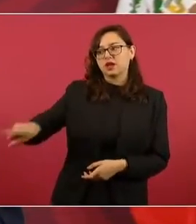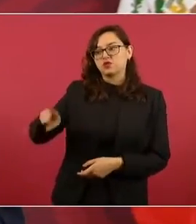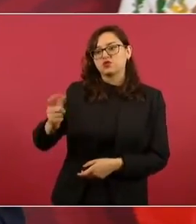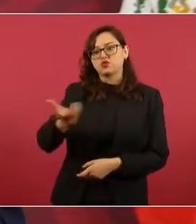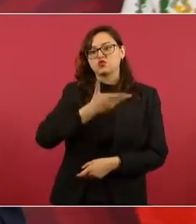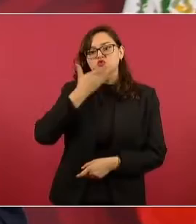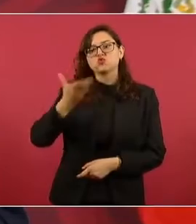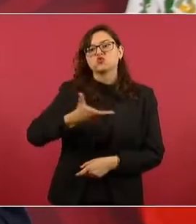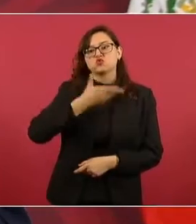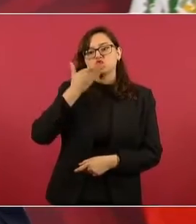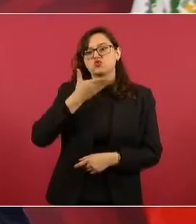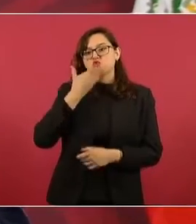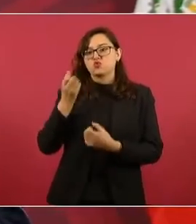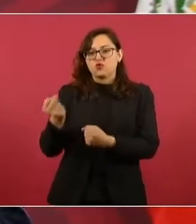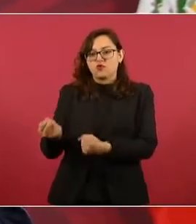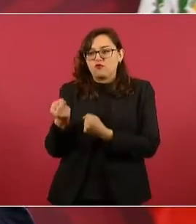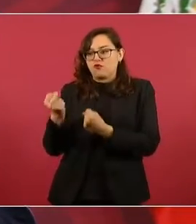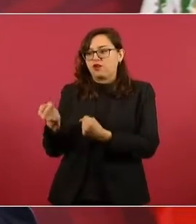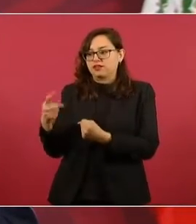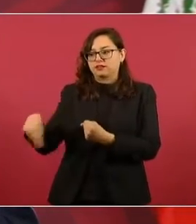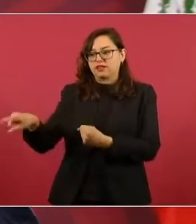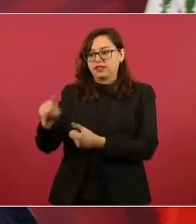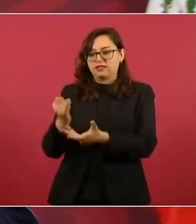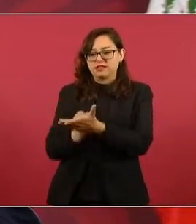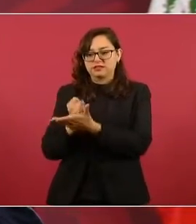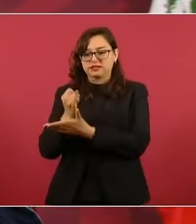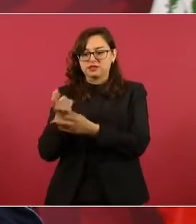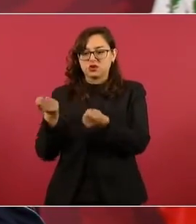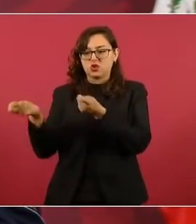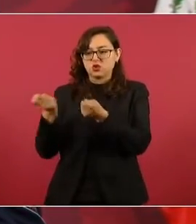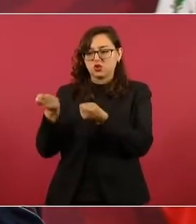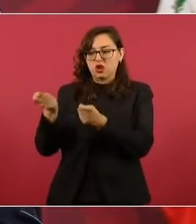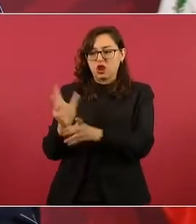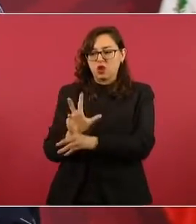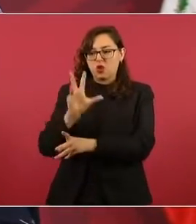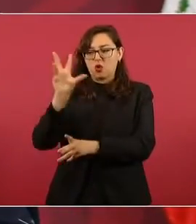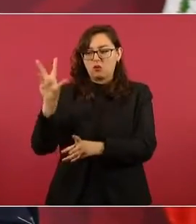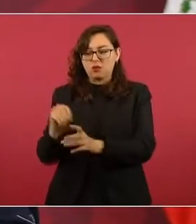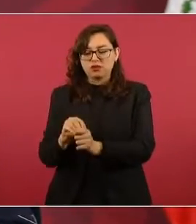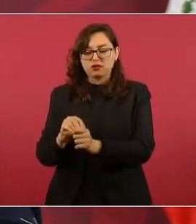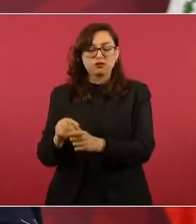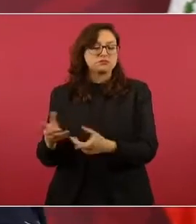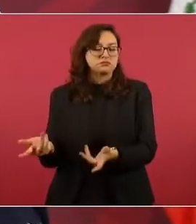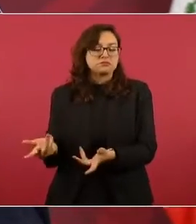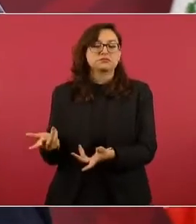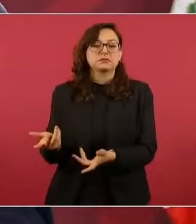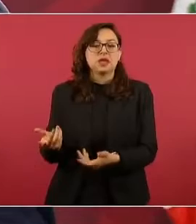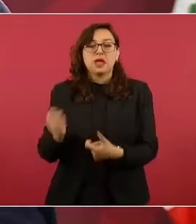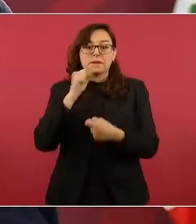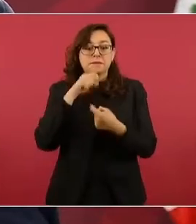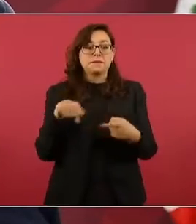como la costumbre que había de que los de arriba no pagaran impuestos.